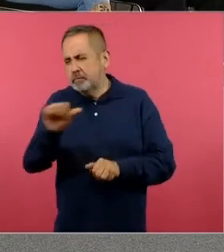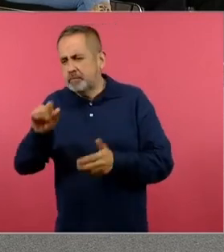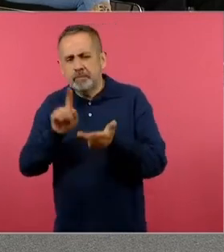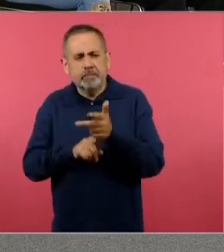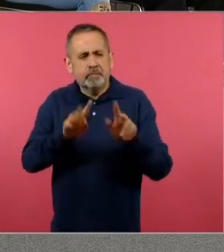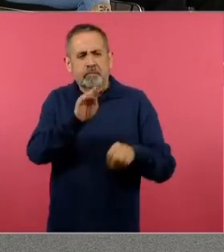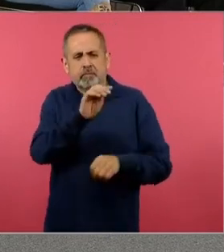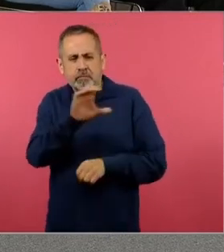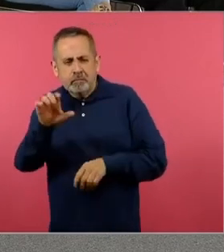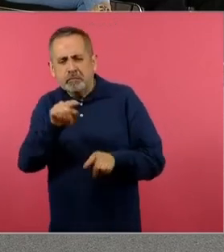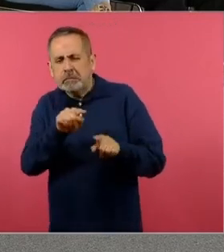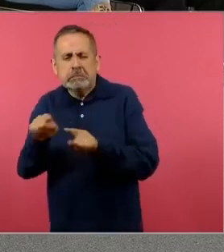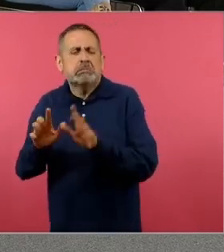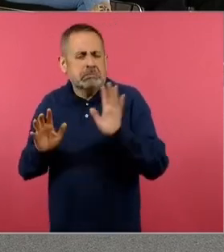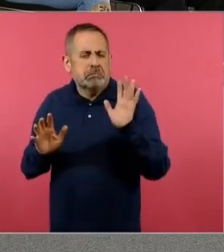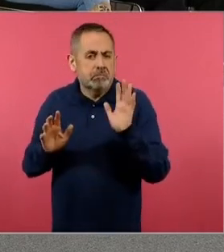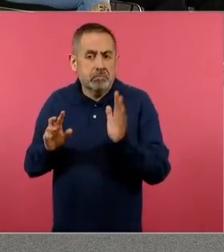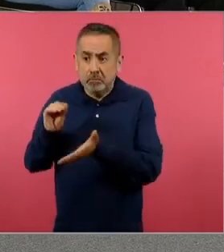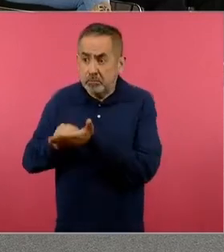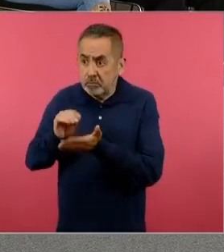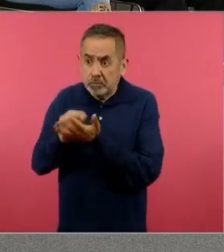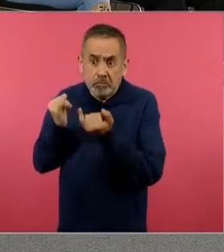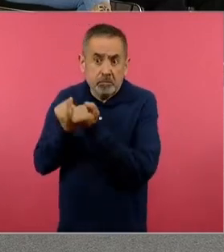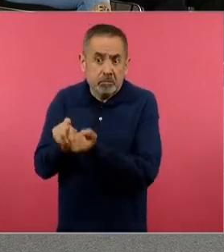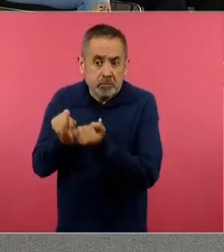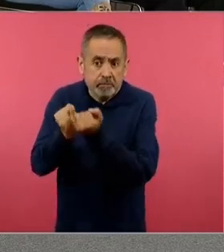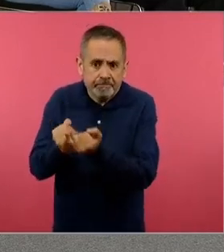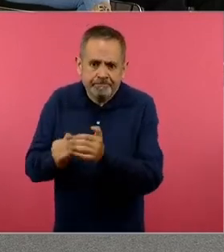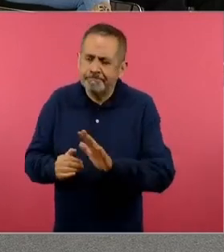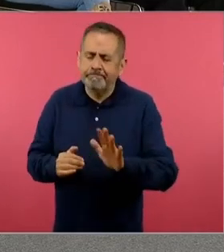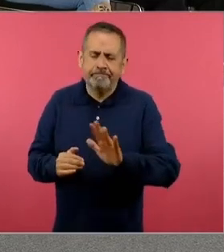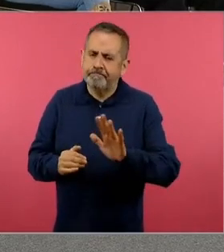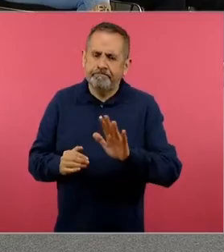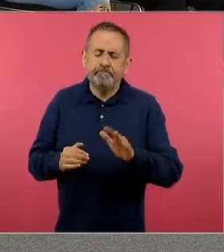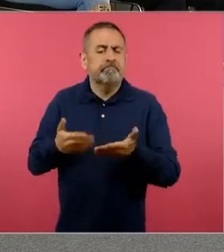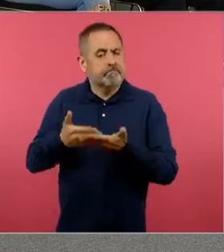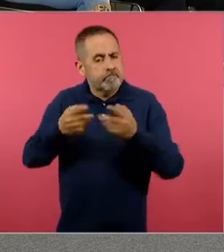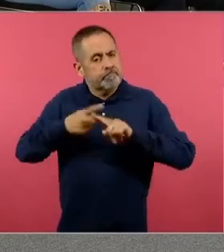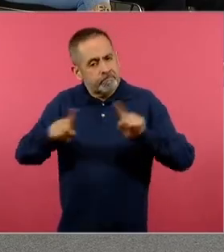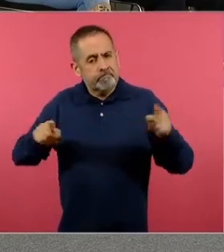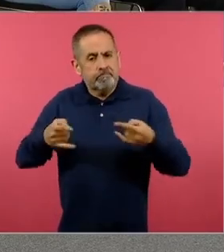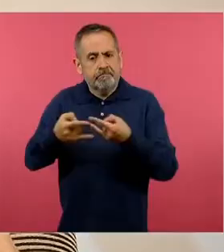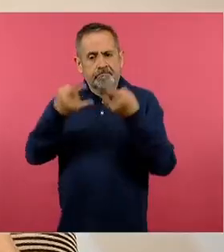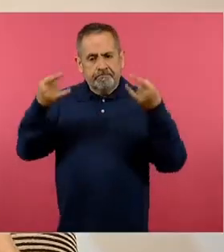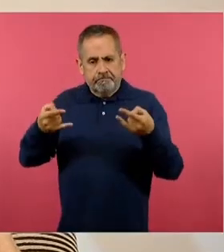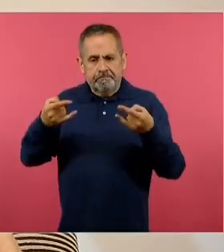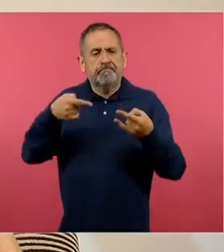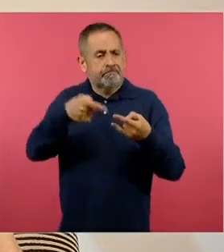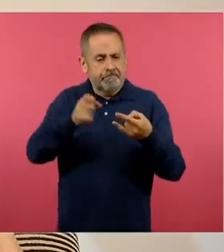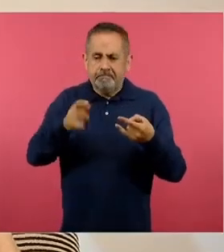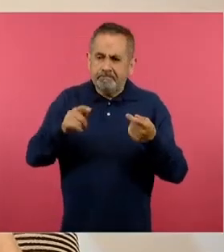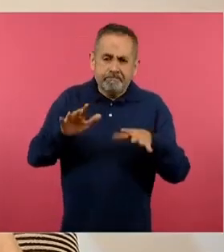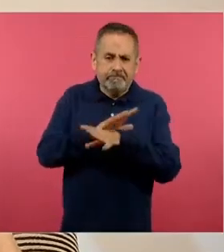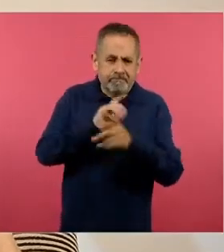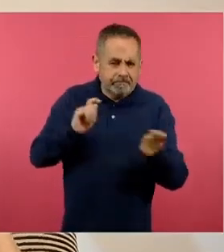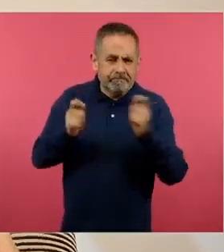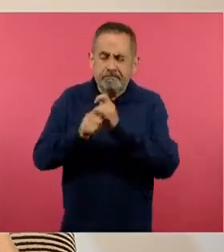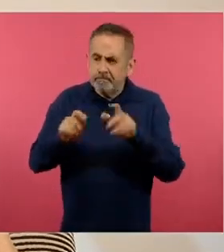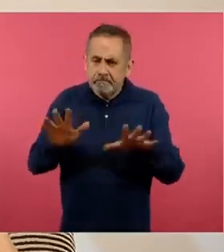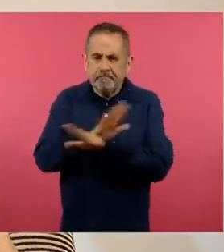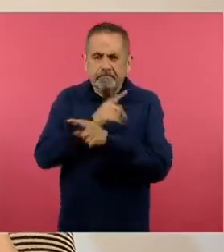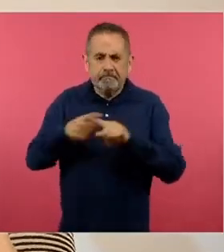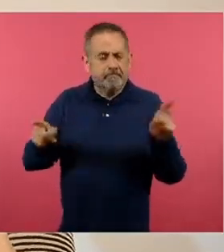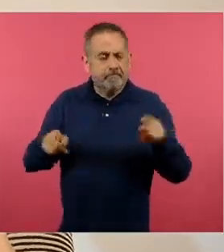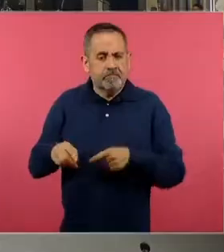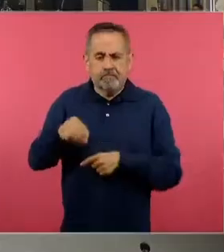pero que ya no puede sostenerse entonces la misma historia como campo de conocimiento ha transitado a visiones como la